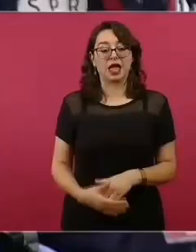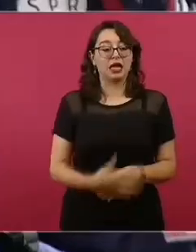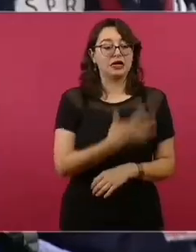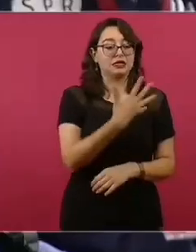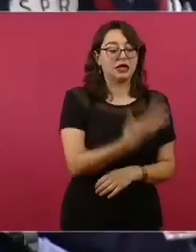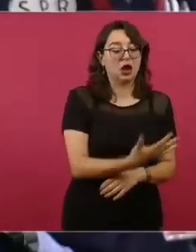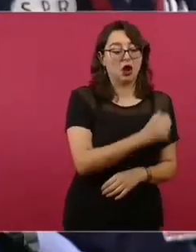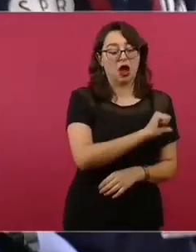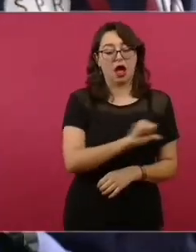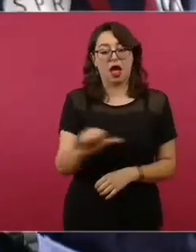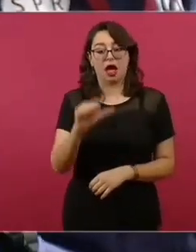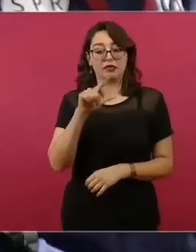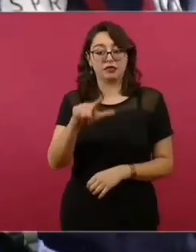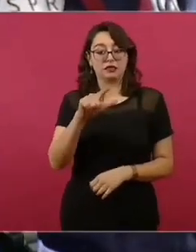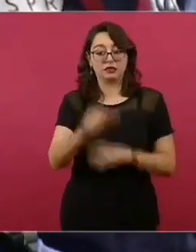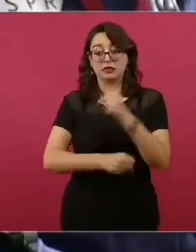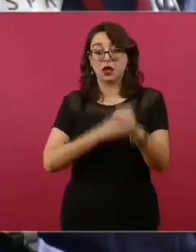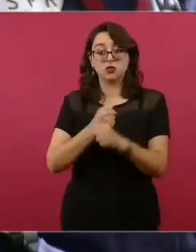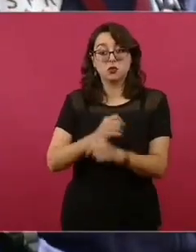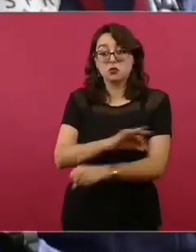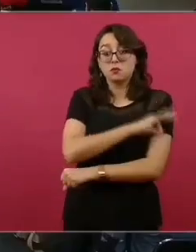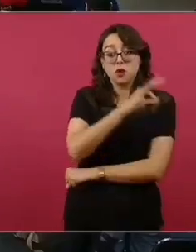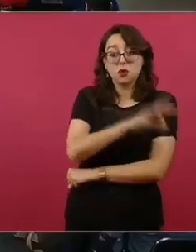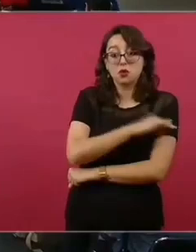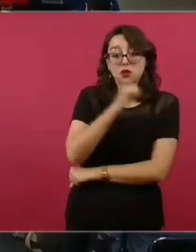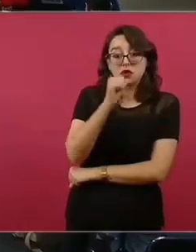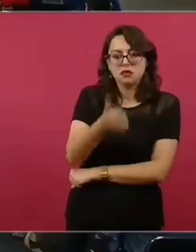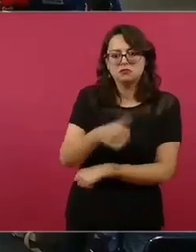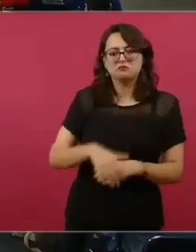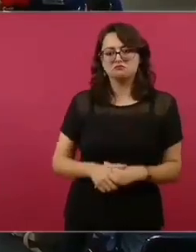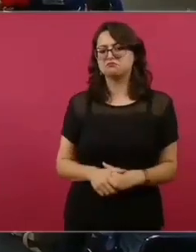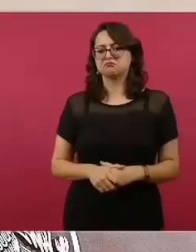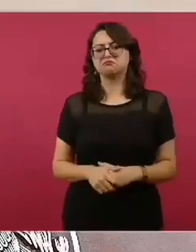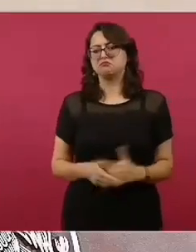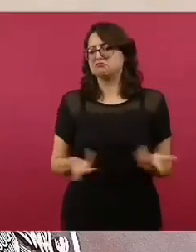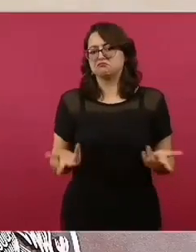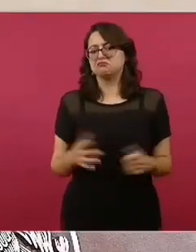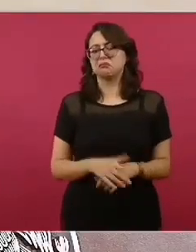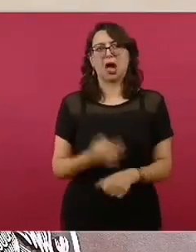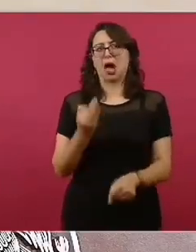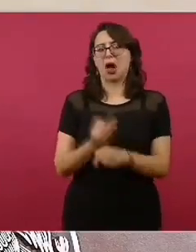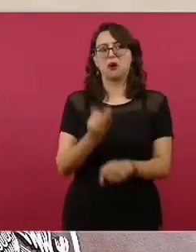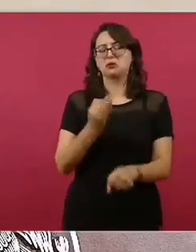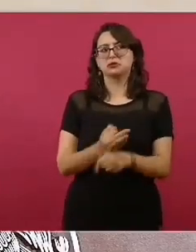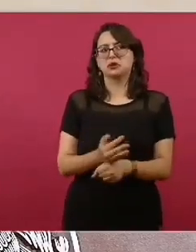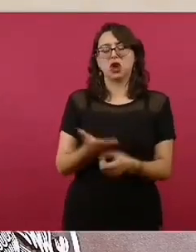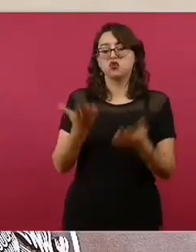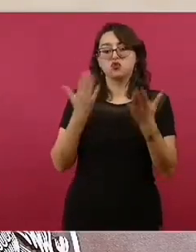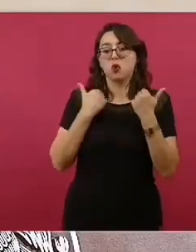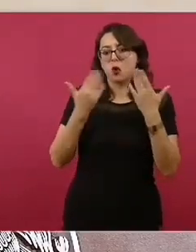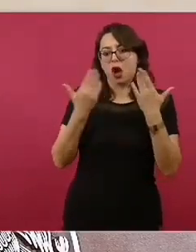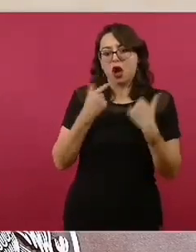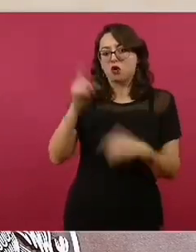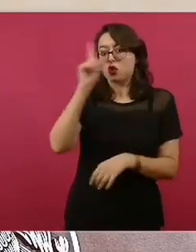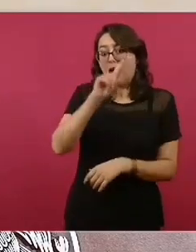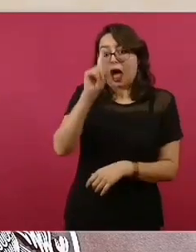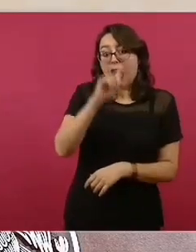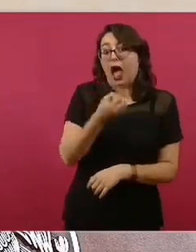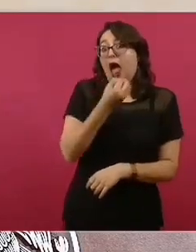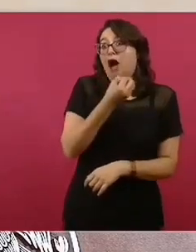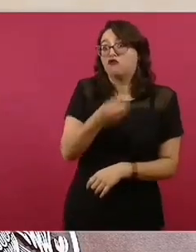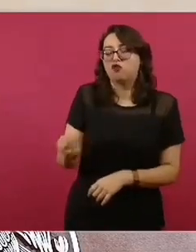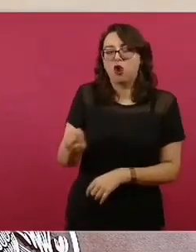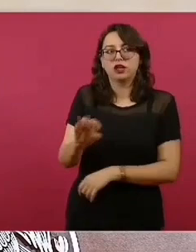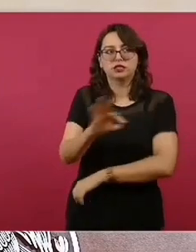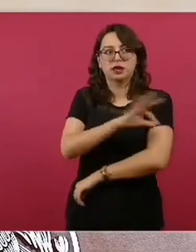17 años entonces queda fuera de la vacunación? Así es, de momento no se ha recomendado que este grupo necesite ser vacunado, sino